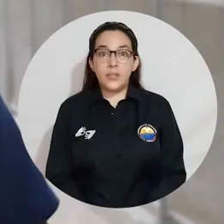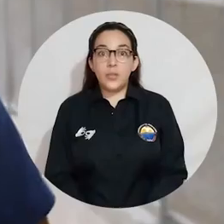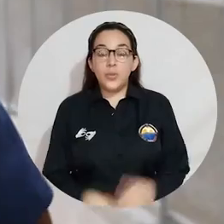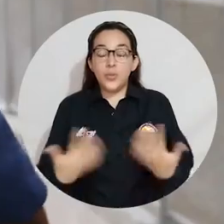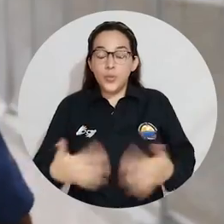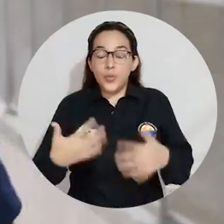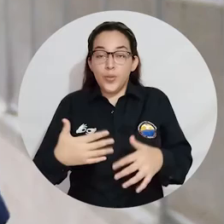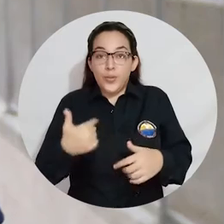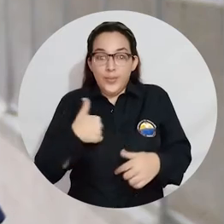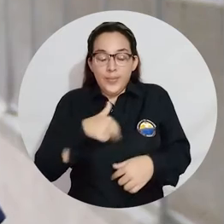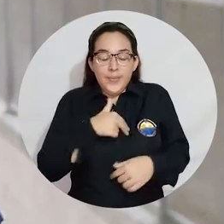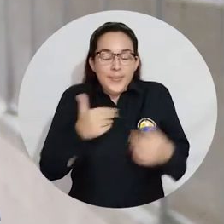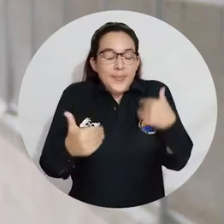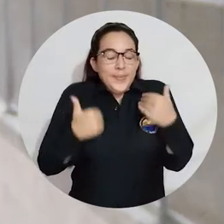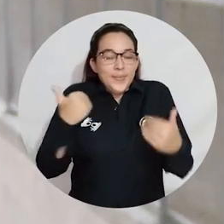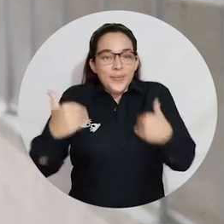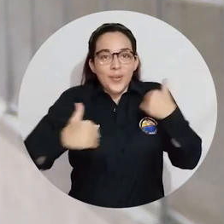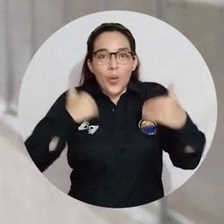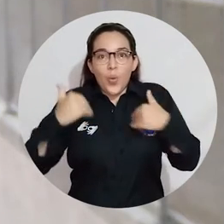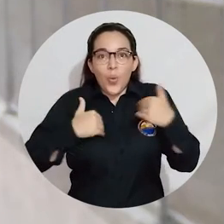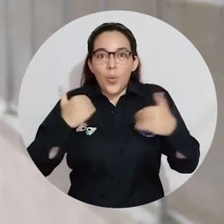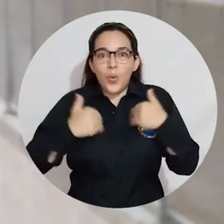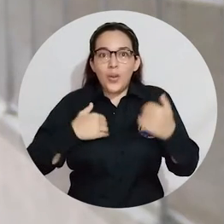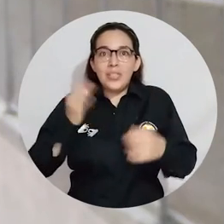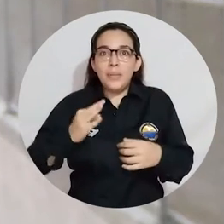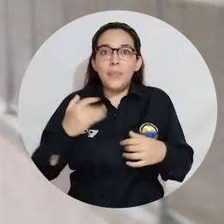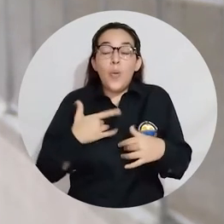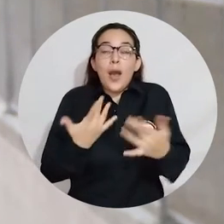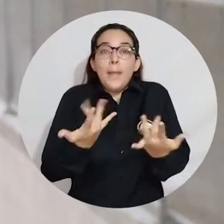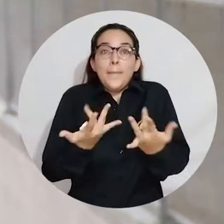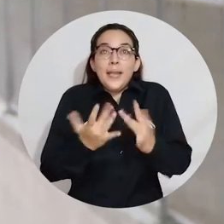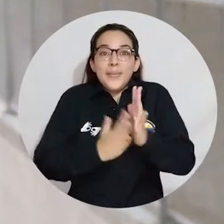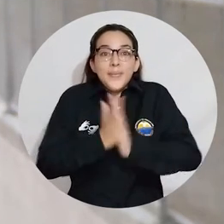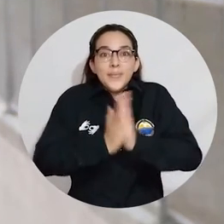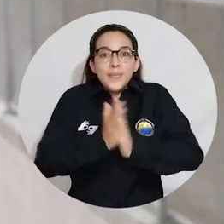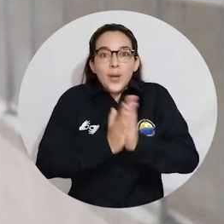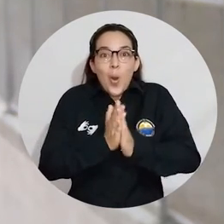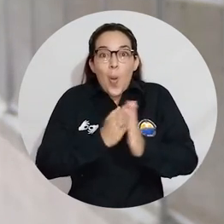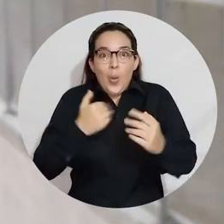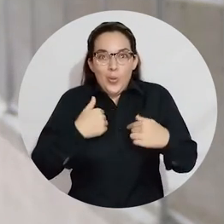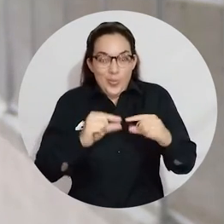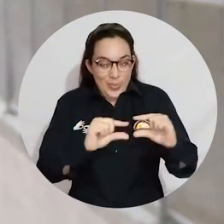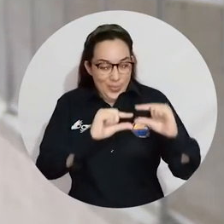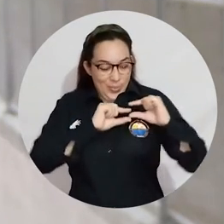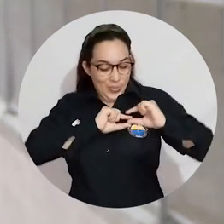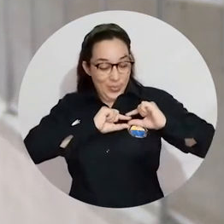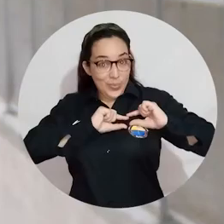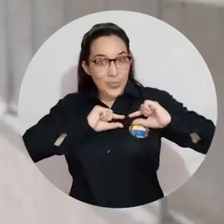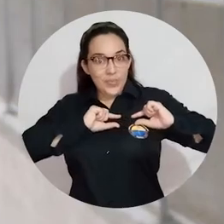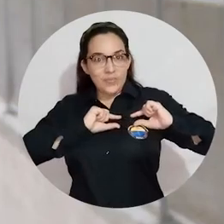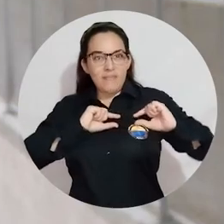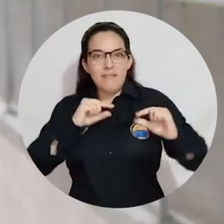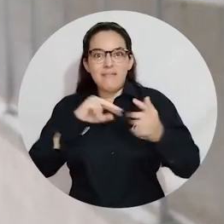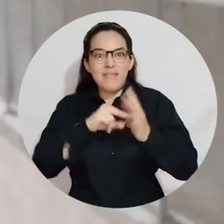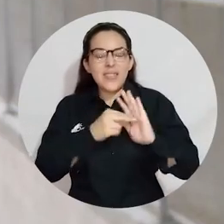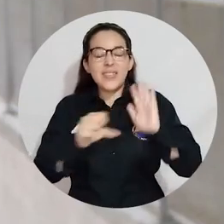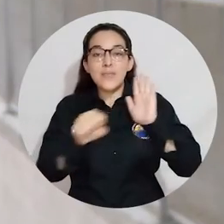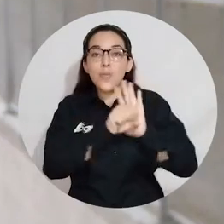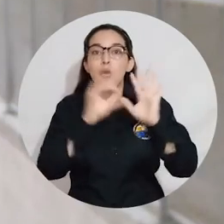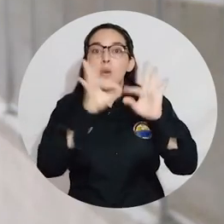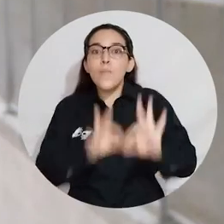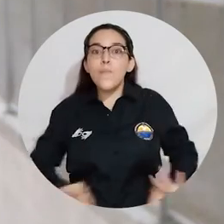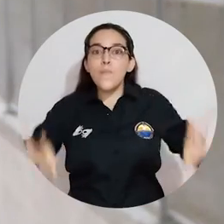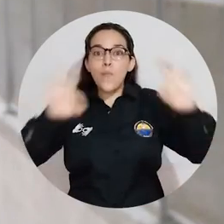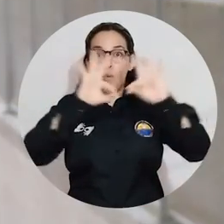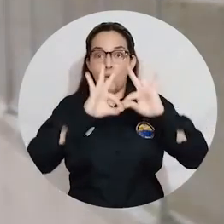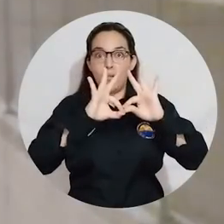Es un momento bastante emocionante para nosotros pues nosotros siempre hemos esperado nuestra entrada de insignias porque es un símbolo